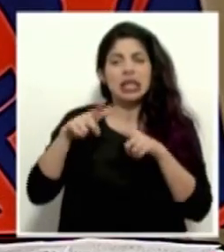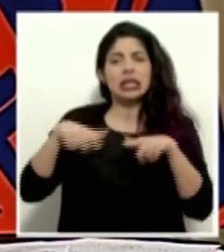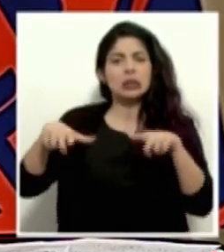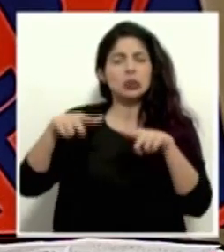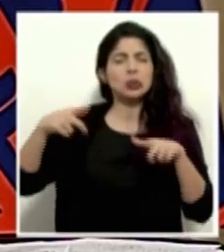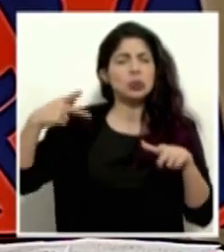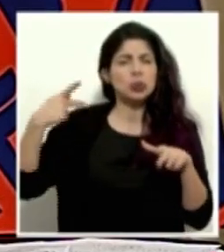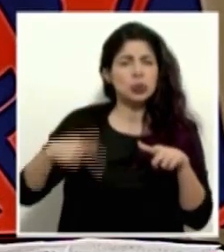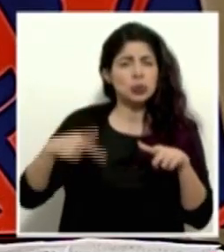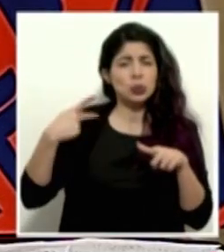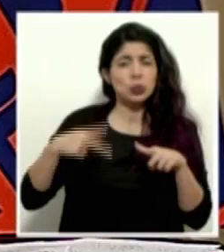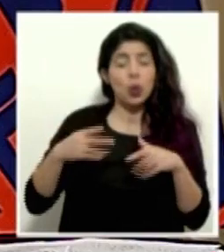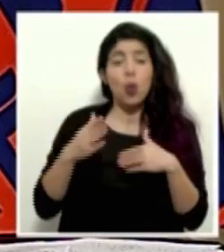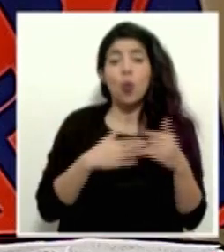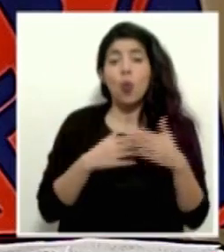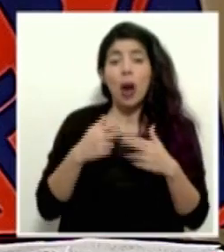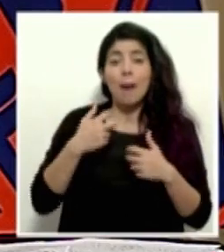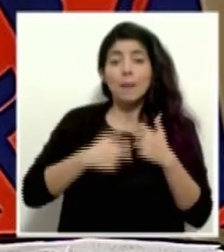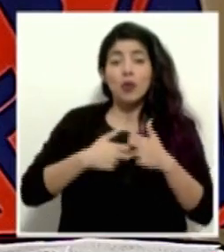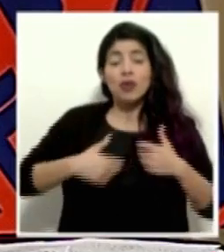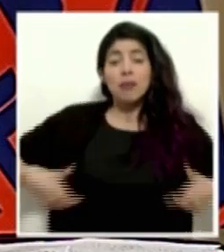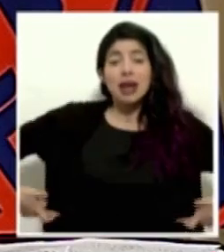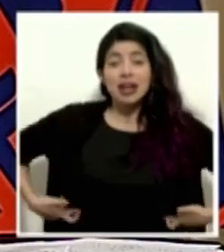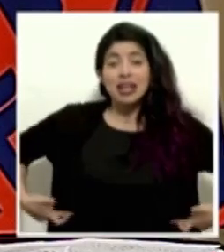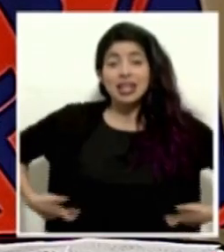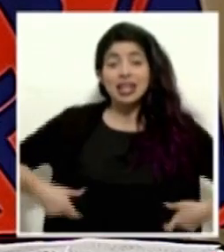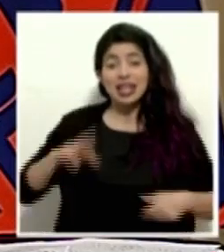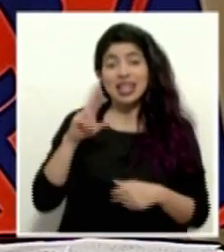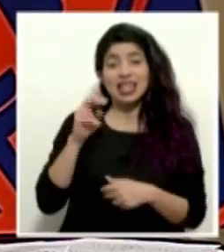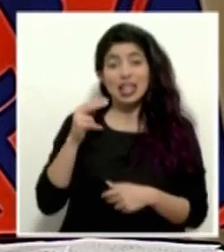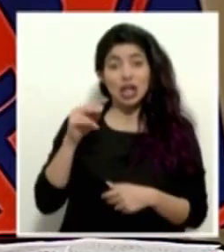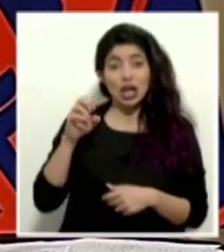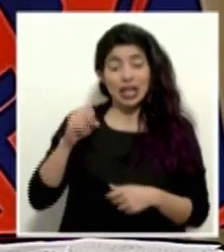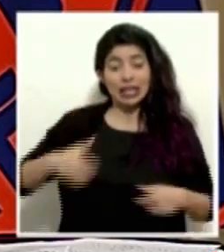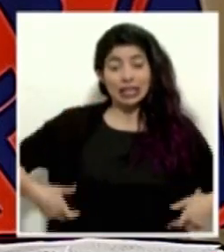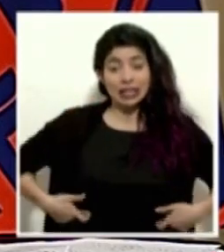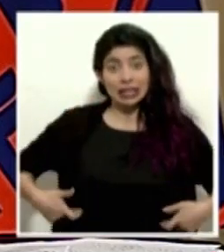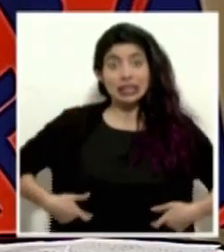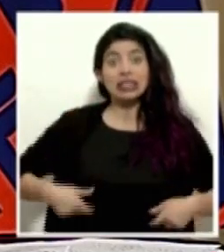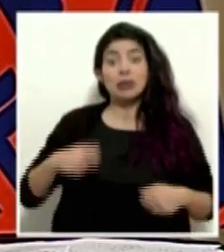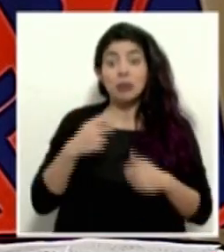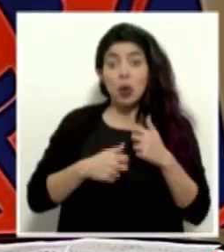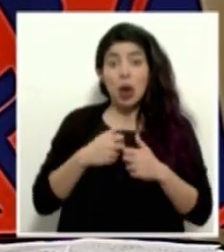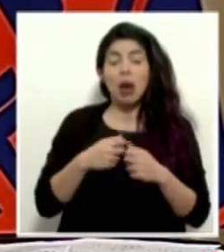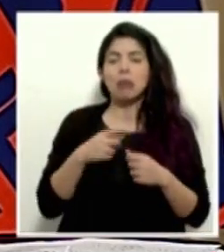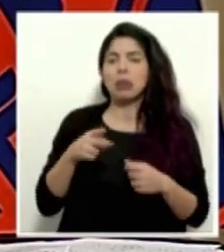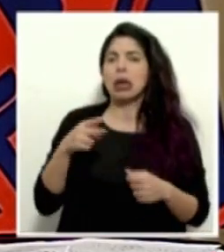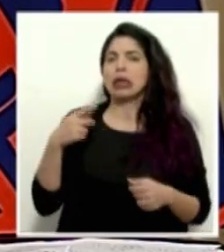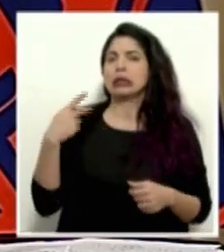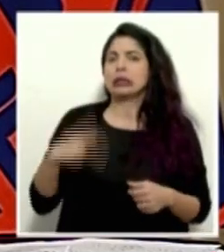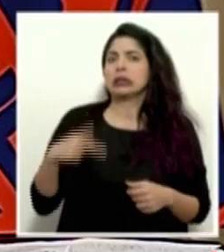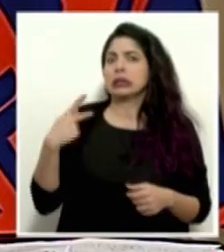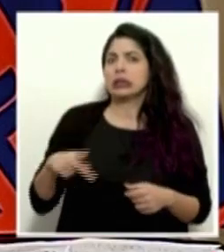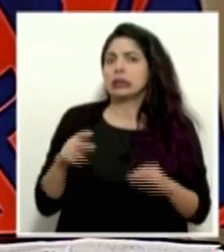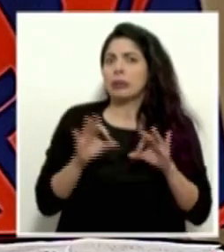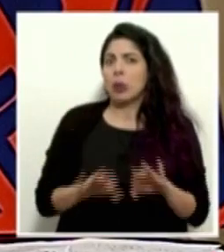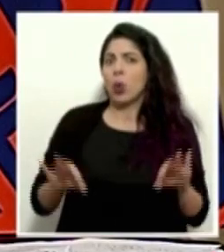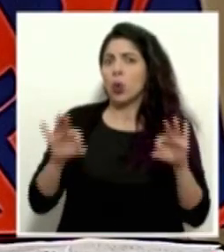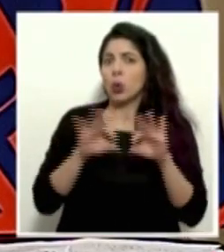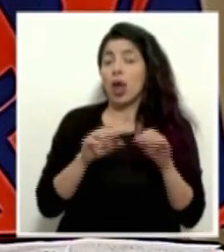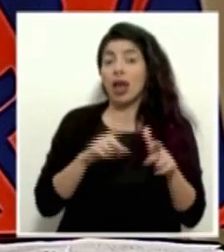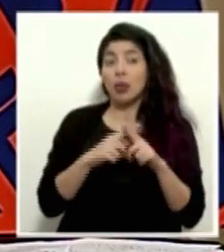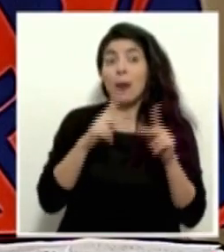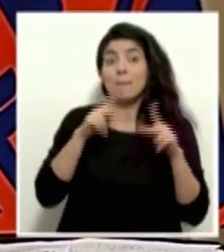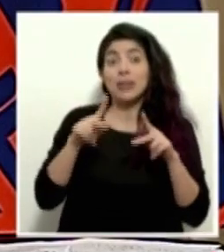factor de riesgo o cualquier insuficiencia renal es un factor de riesgo muy importante y posiblemente las personas que